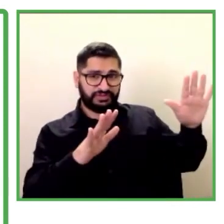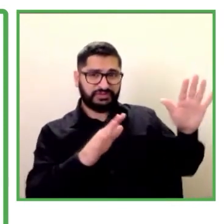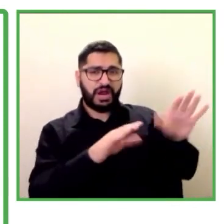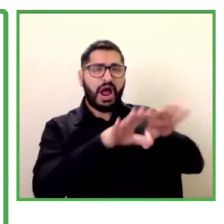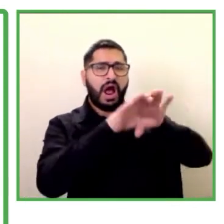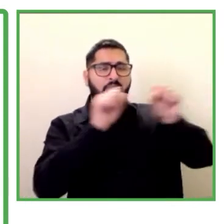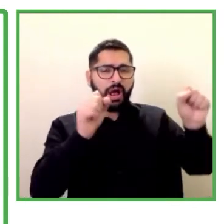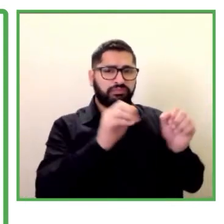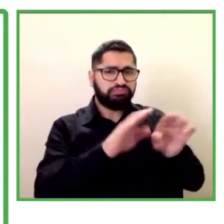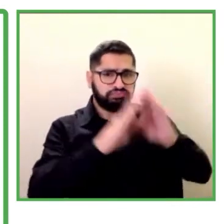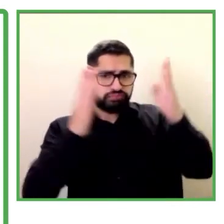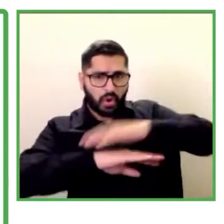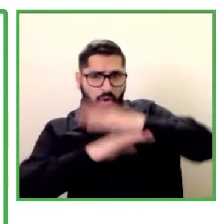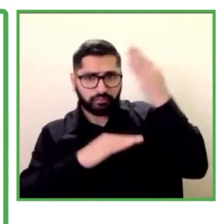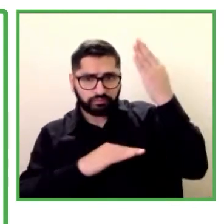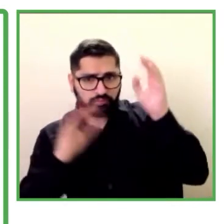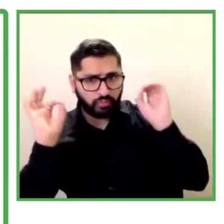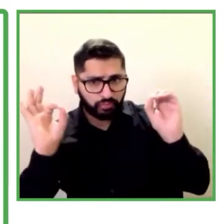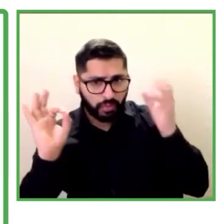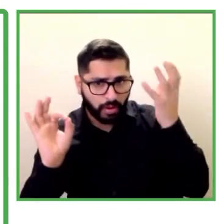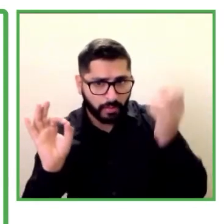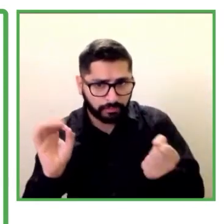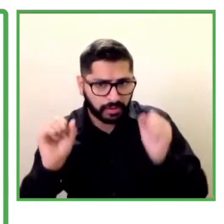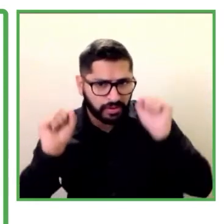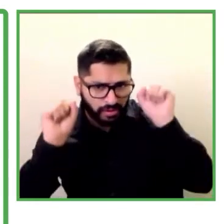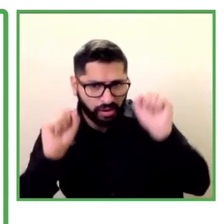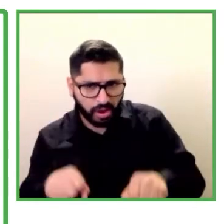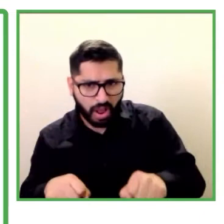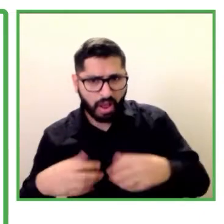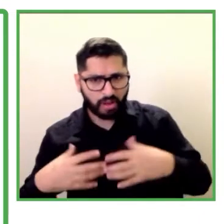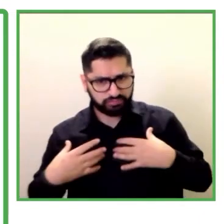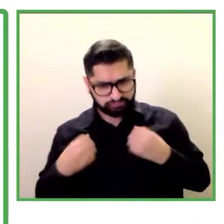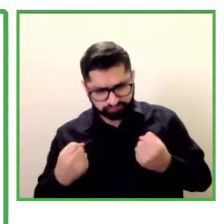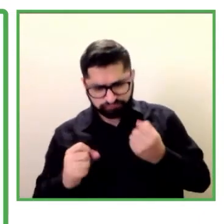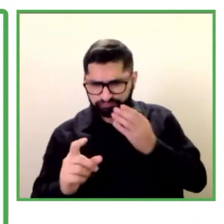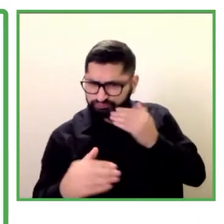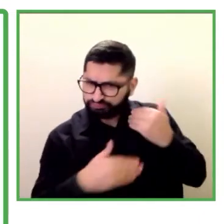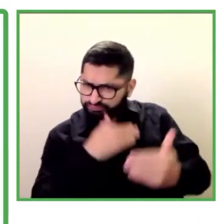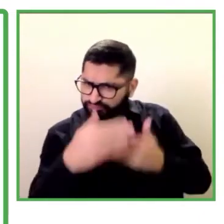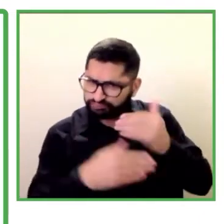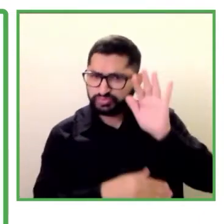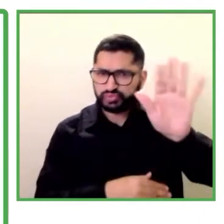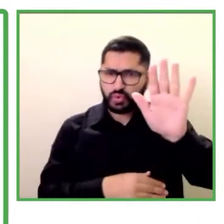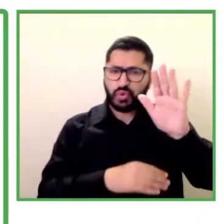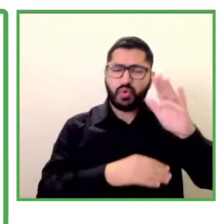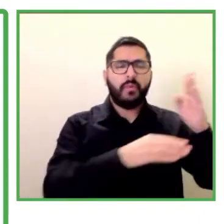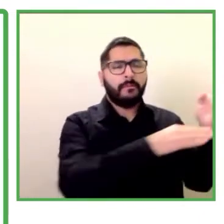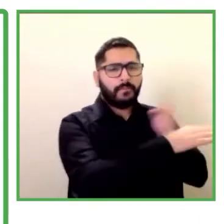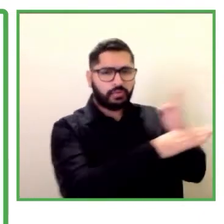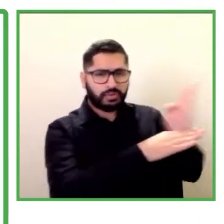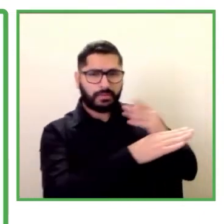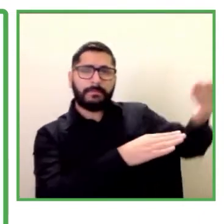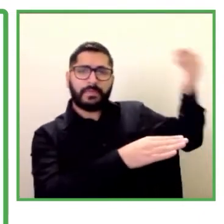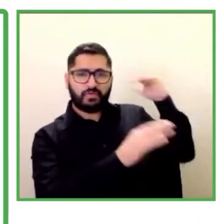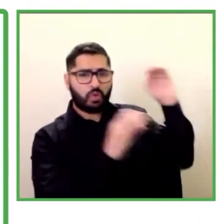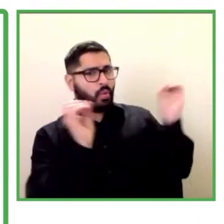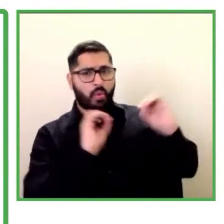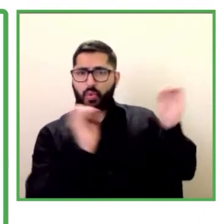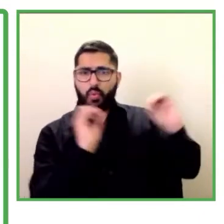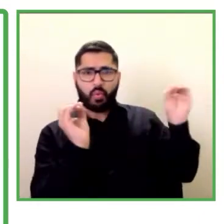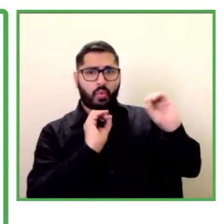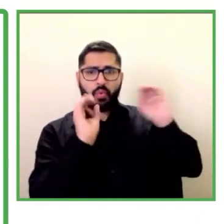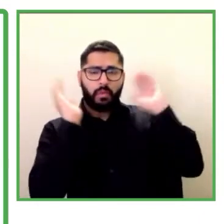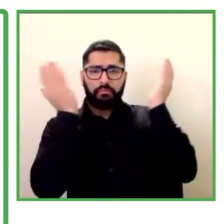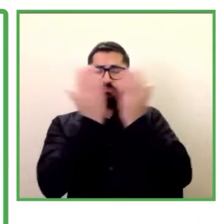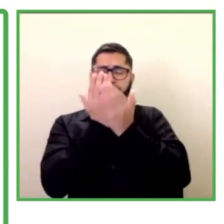pudieron salir adelante con mayor facilidad pero aquellos que nunca lo habían hecho tuvieron que enfrentarse a varios problemas y a varios momentos bastante duros como